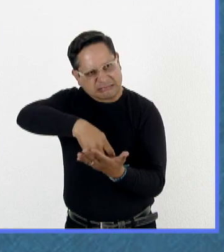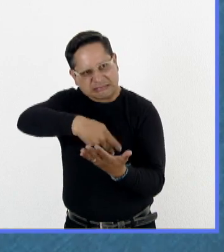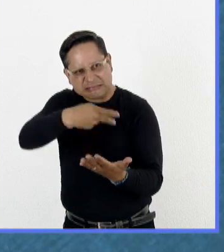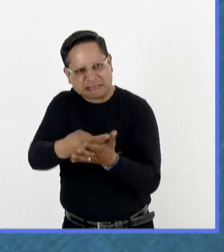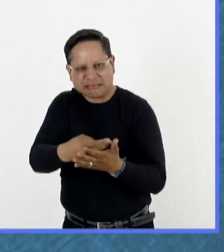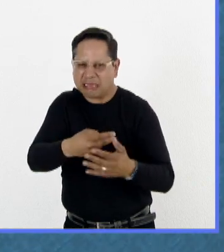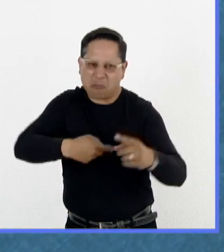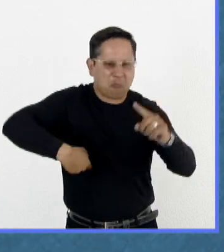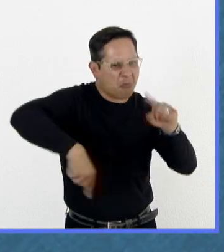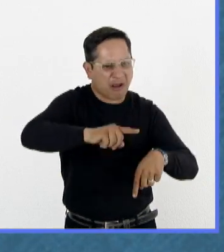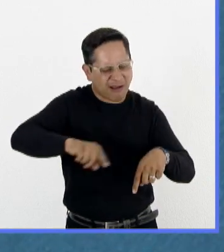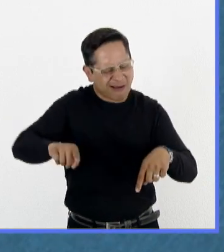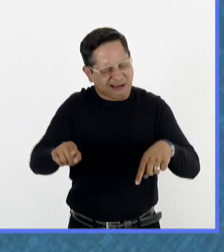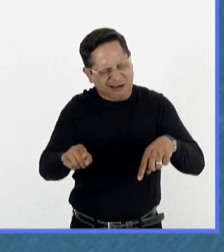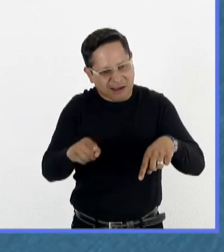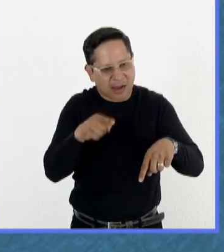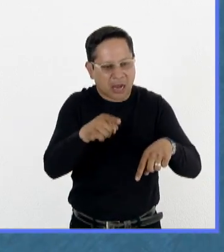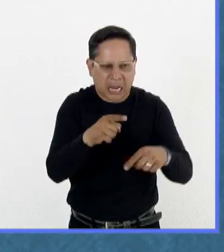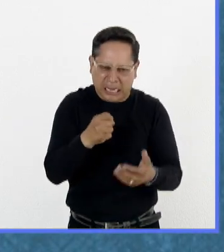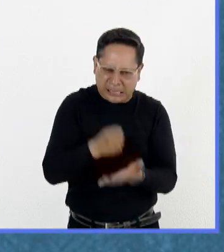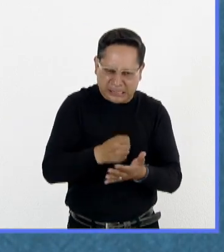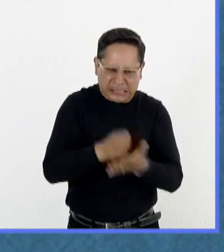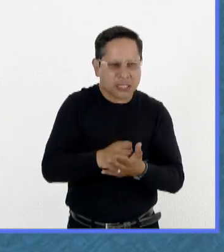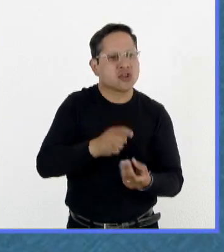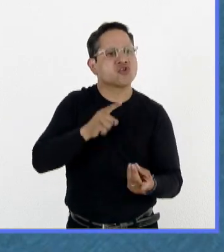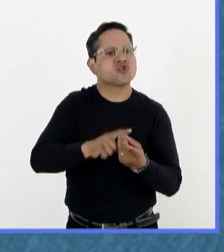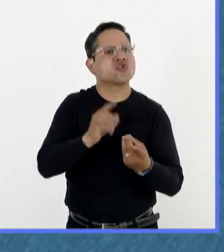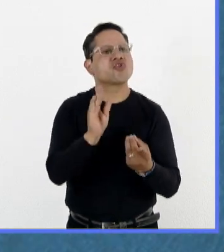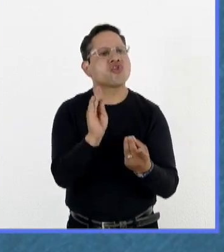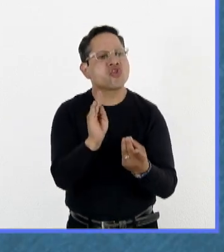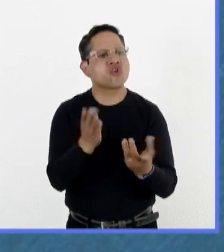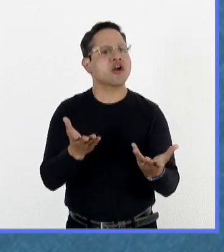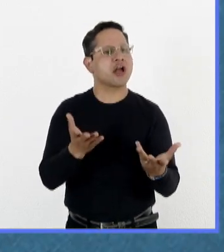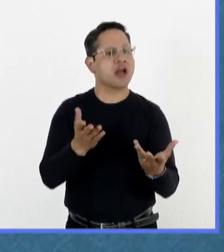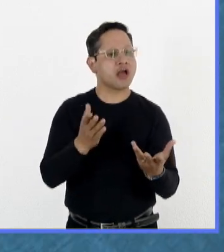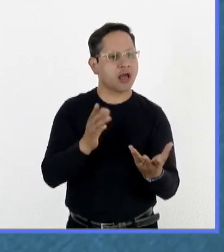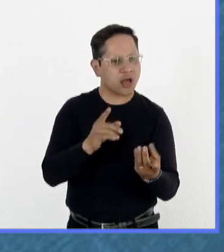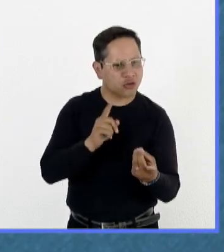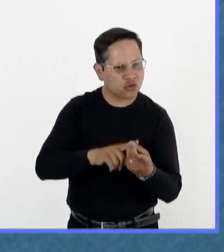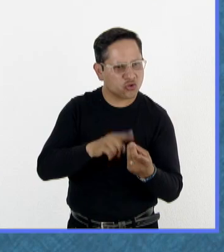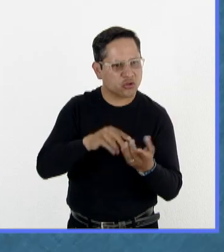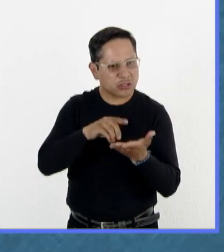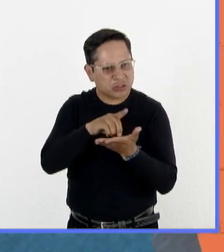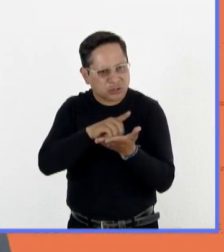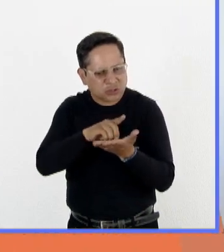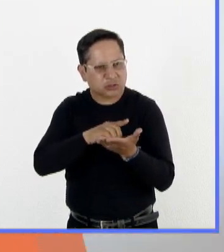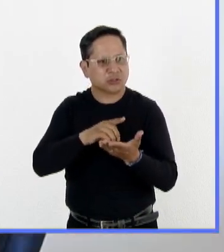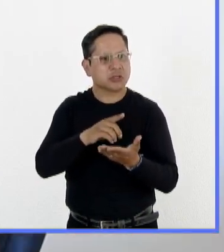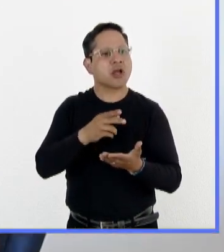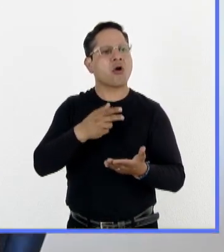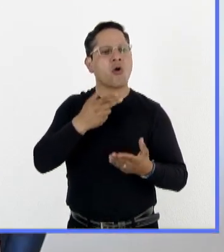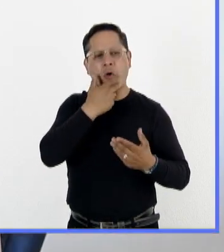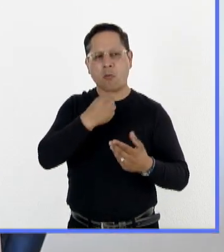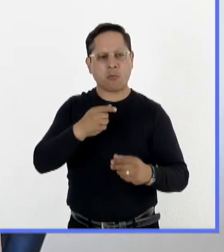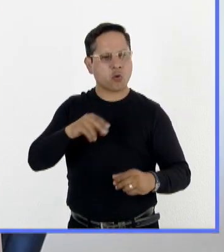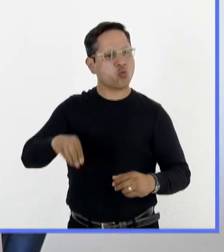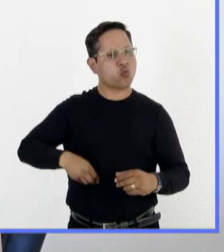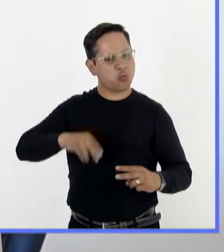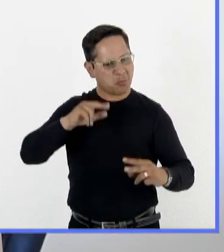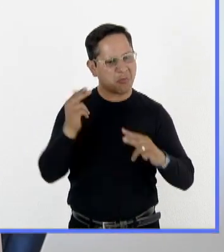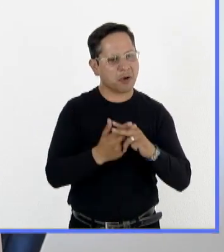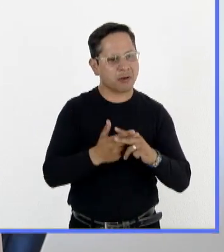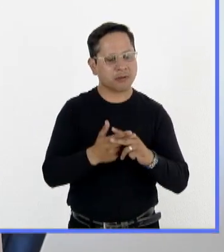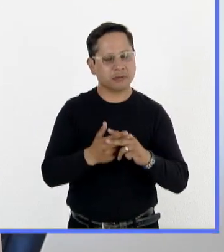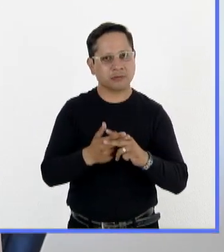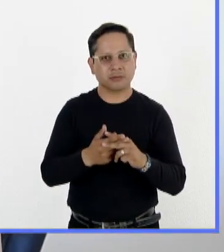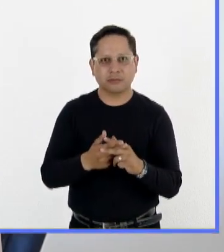patearlo con las costillas hasta que confiese dónde está la droga, dónde está el arma y el asesino. Pues esta